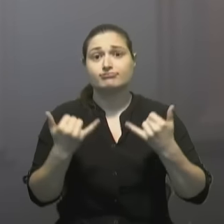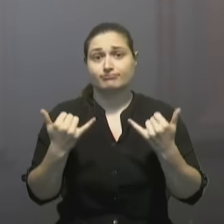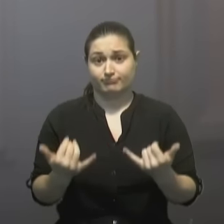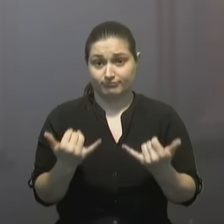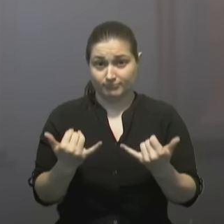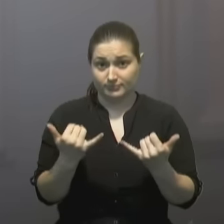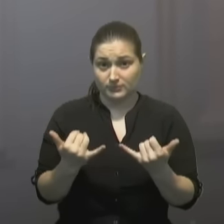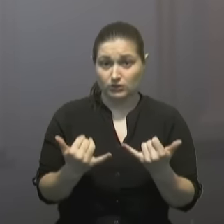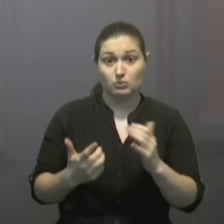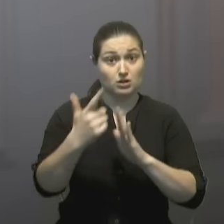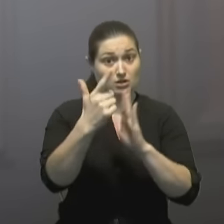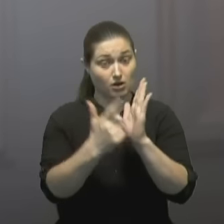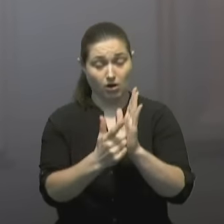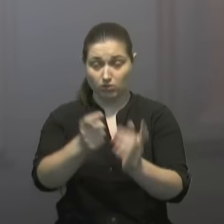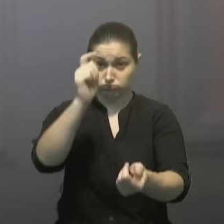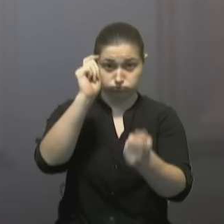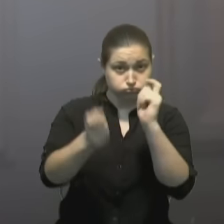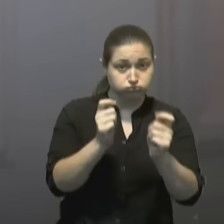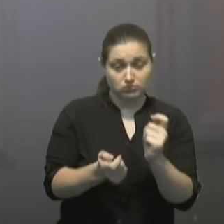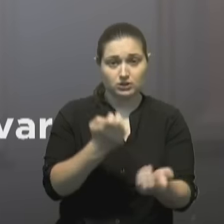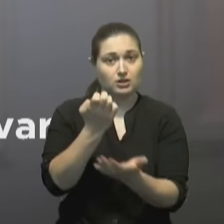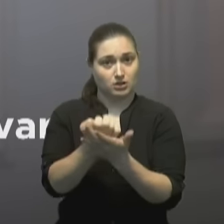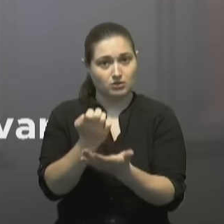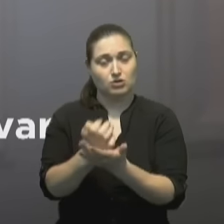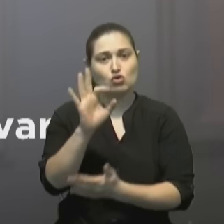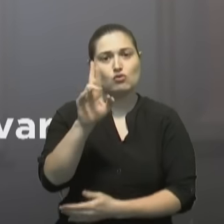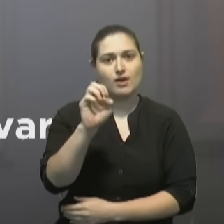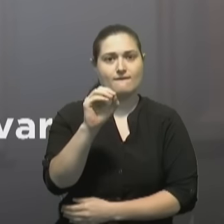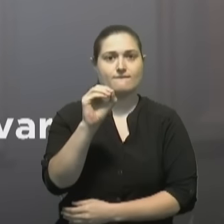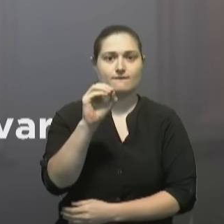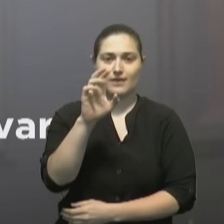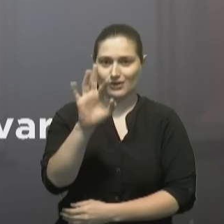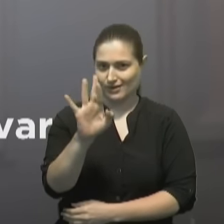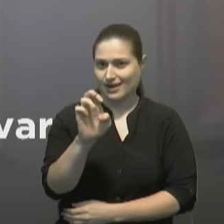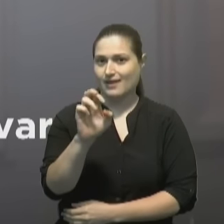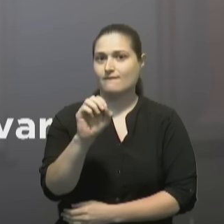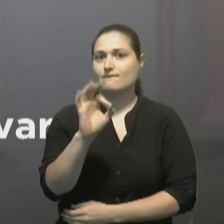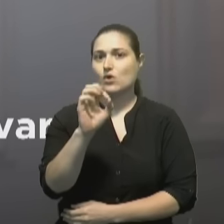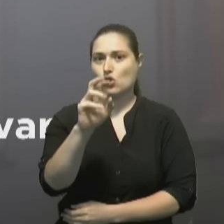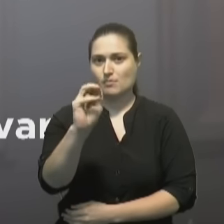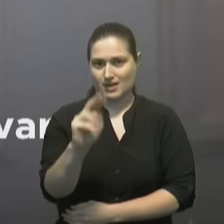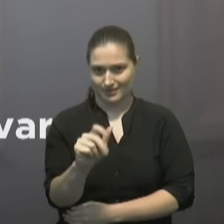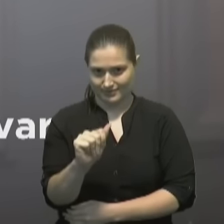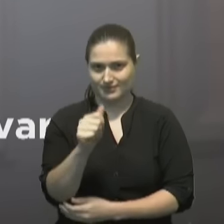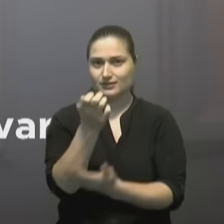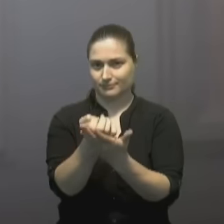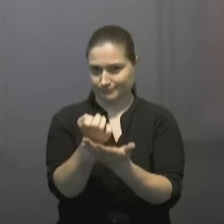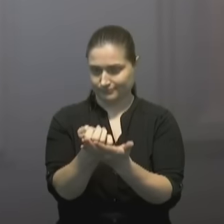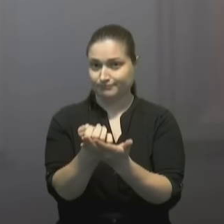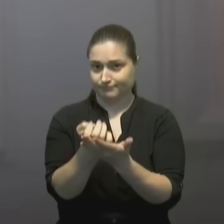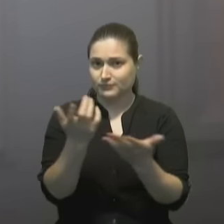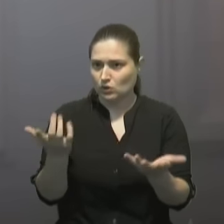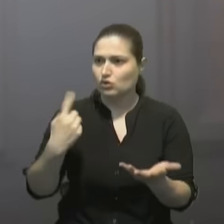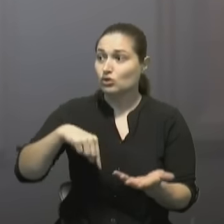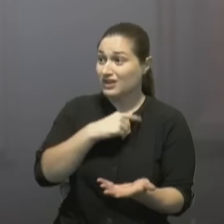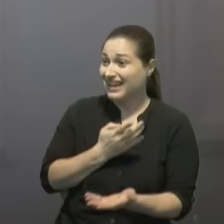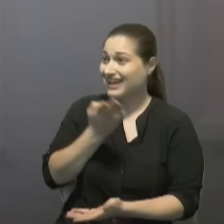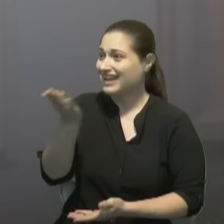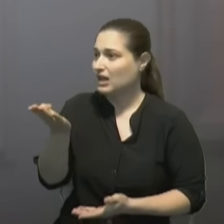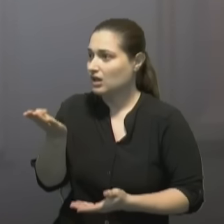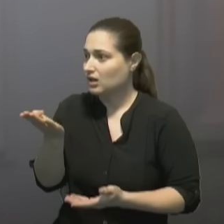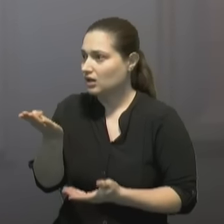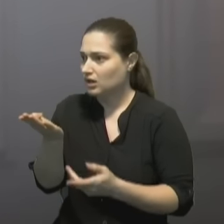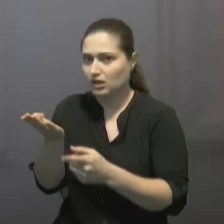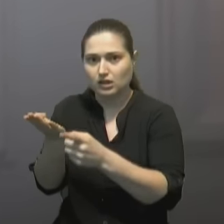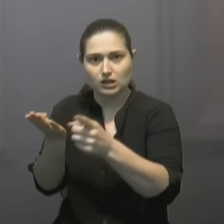aprobación de una ley de modernización fiscal. Esta última iniciativa, como hemos podido observar, no recibió